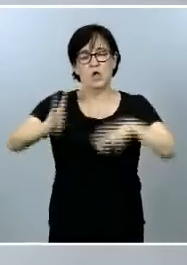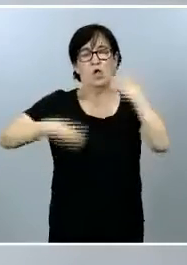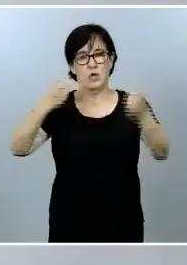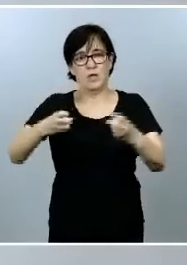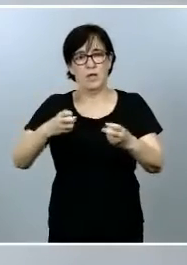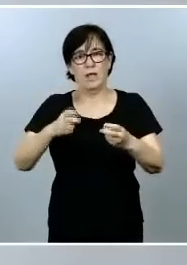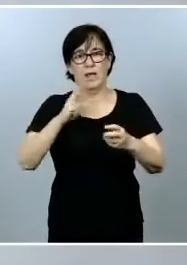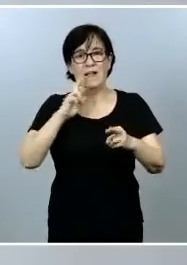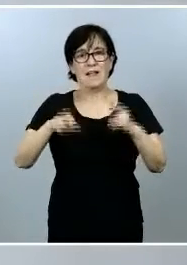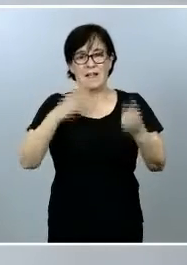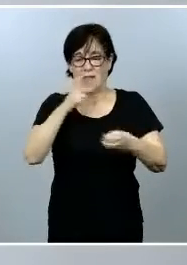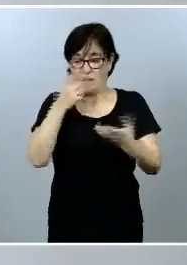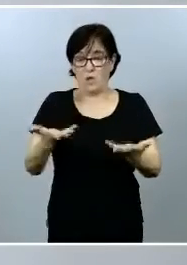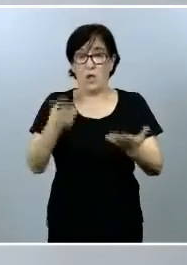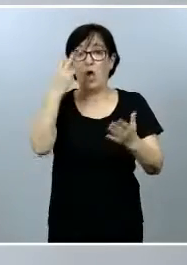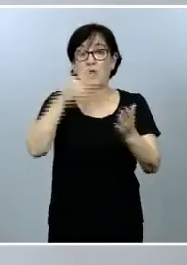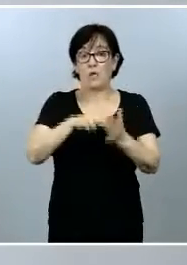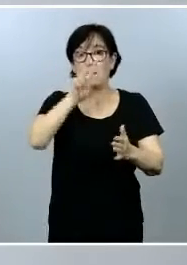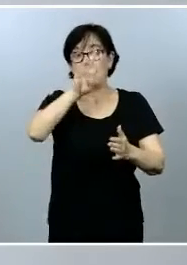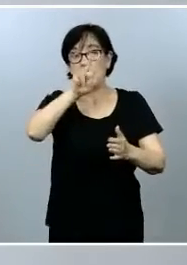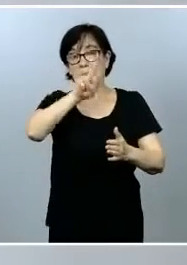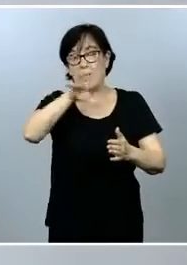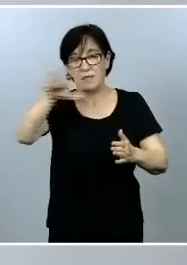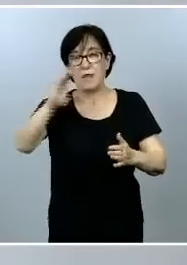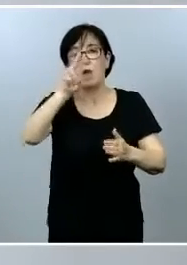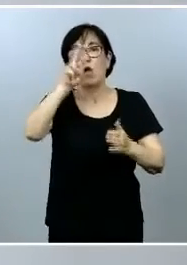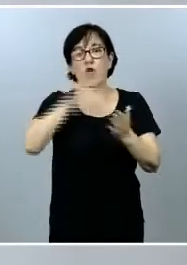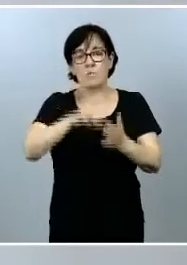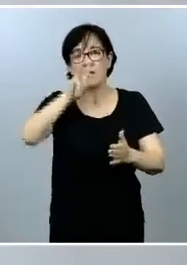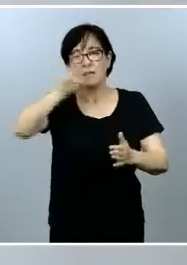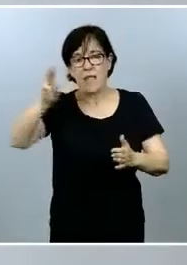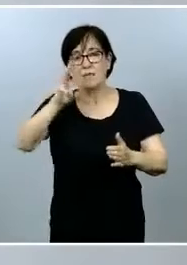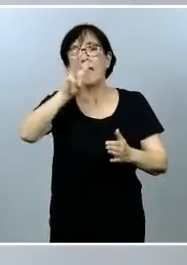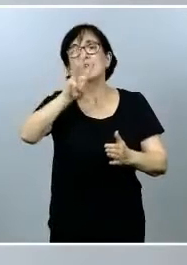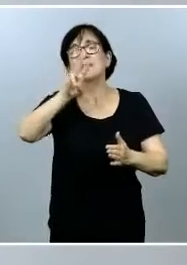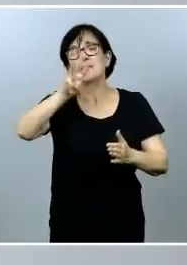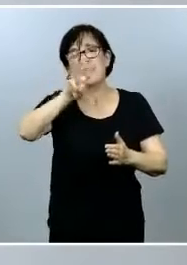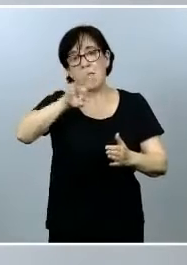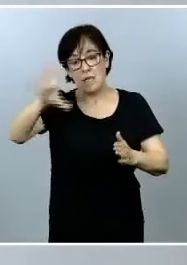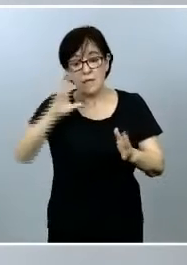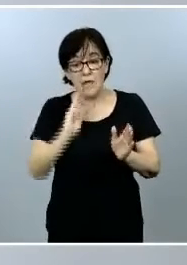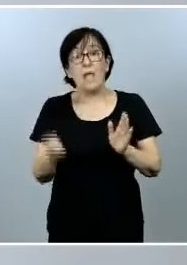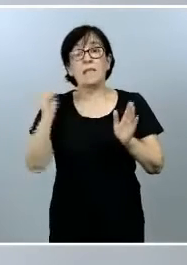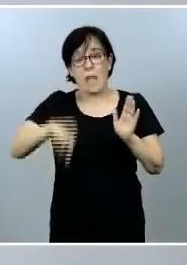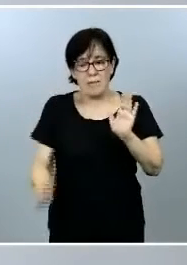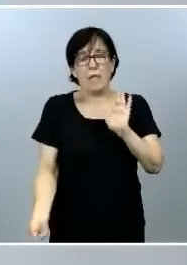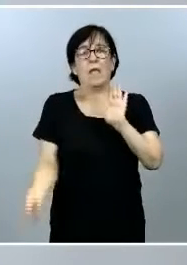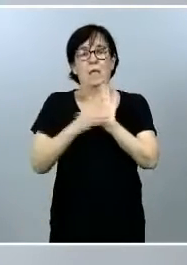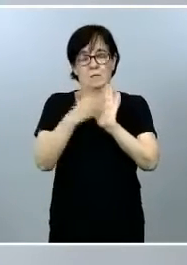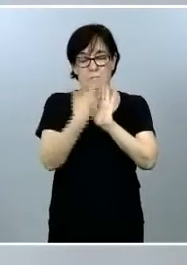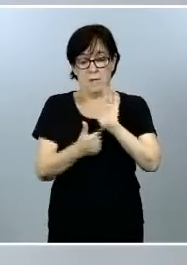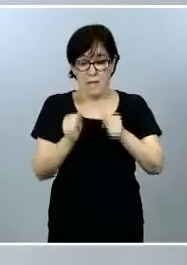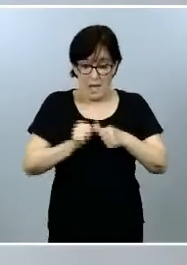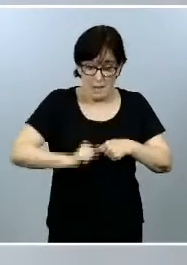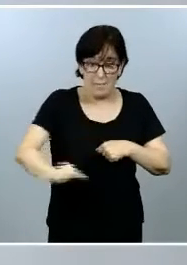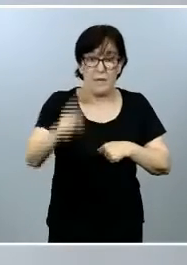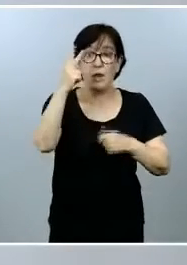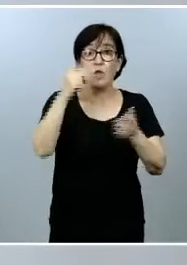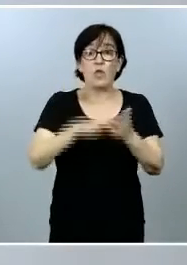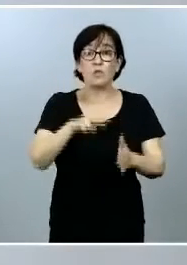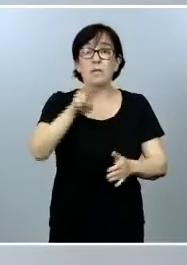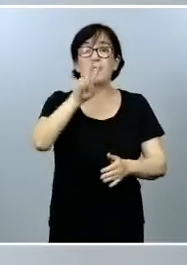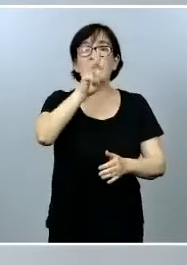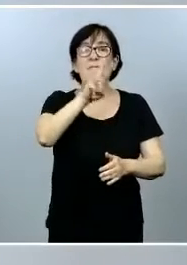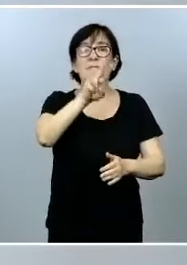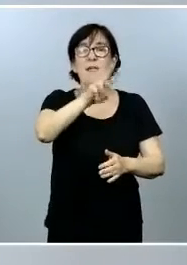para los años 2025, 2030 y 2035, y se introduce a partir del año 2025 la